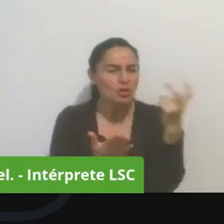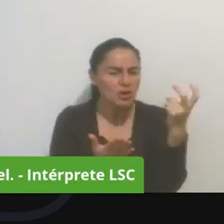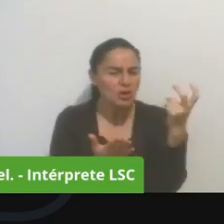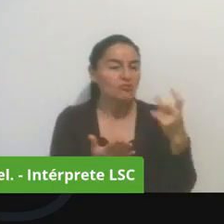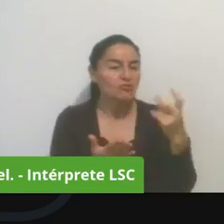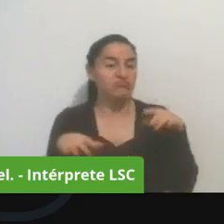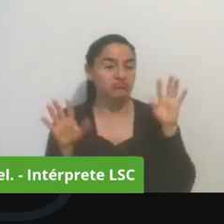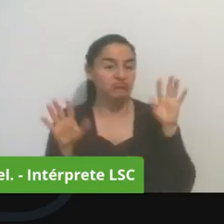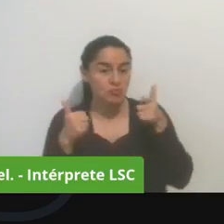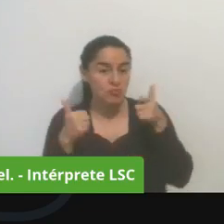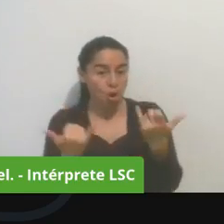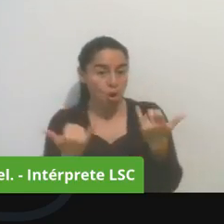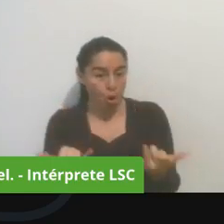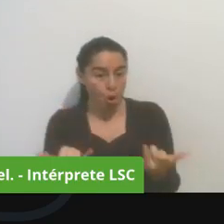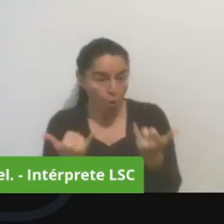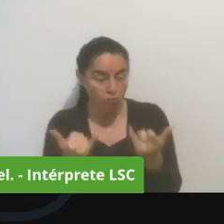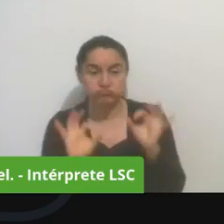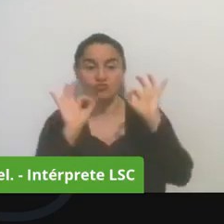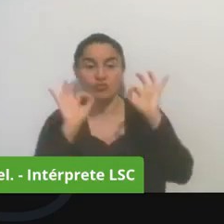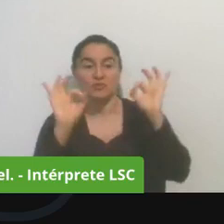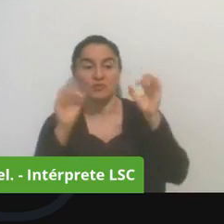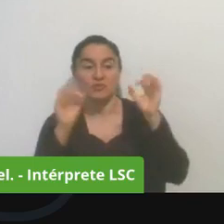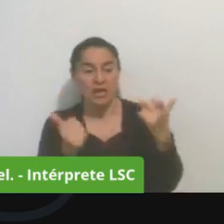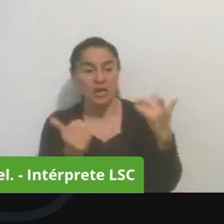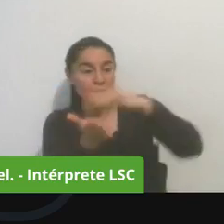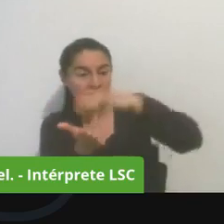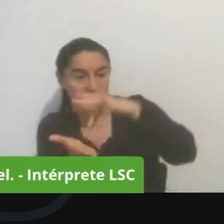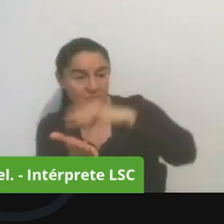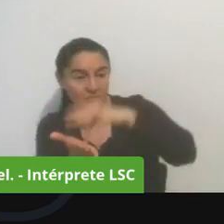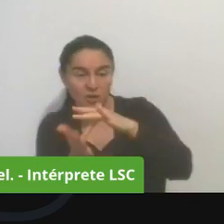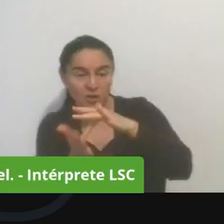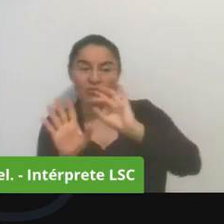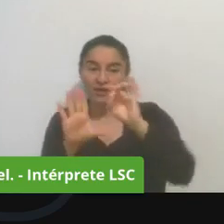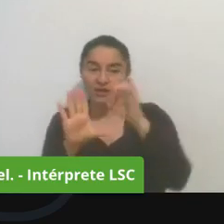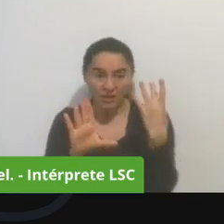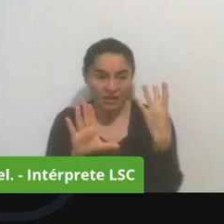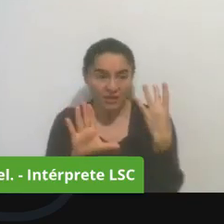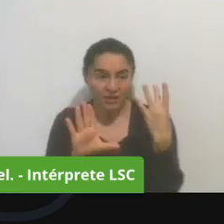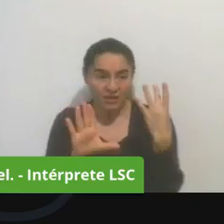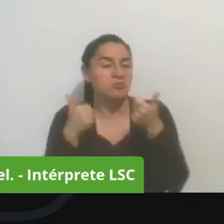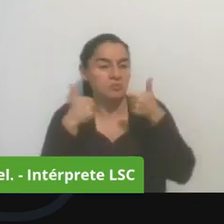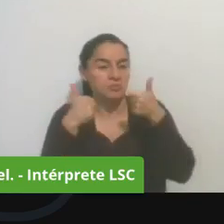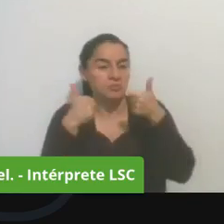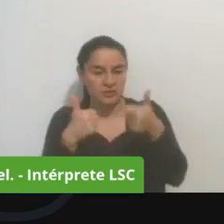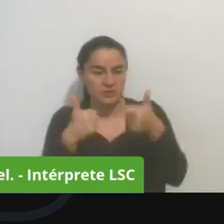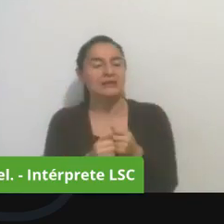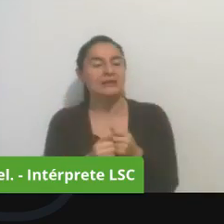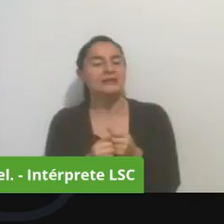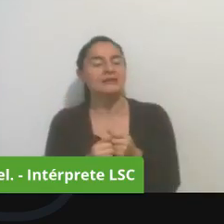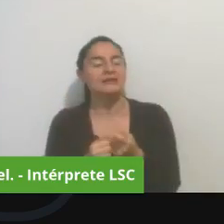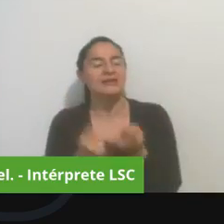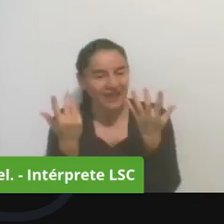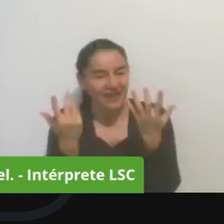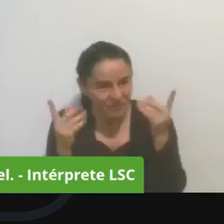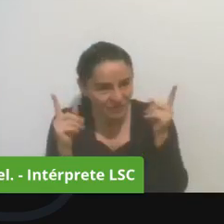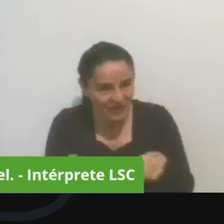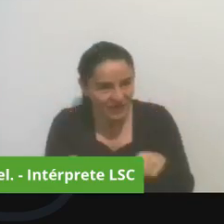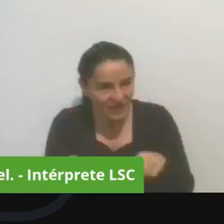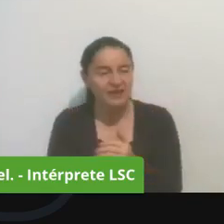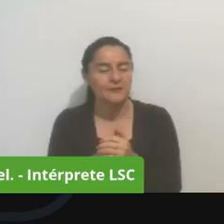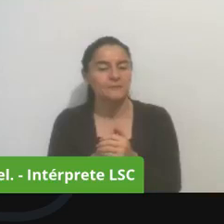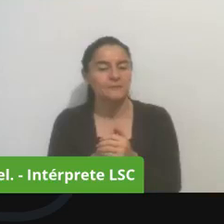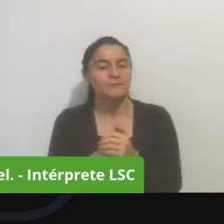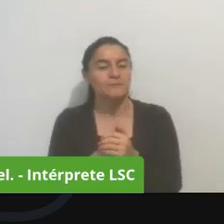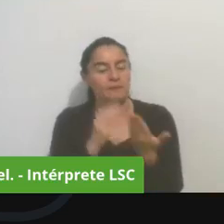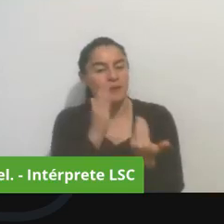digital y queremos que sean parte también miembros y que permitan modernizar y no olviden que el presupuesto participativo es la